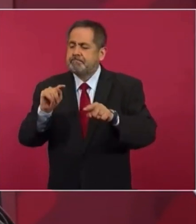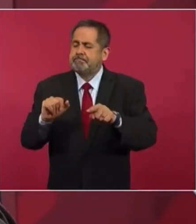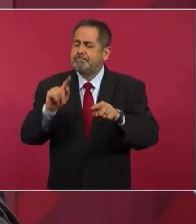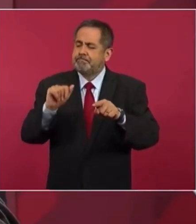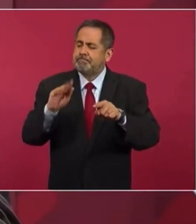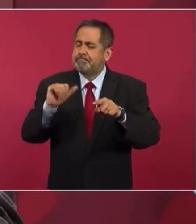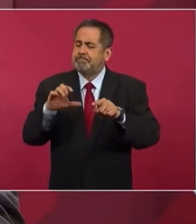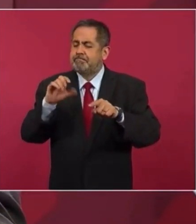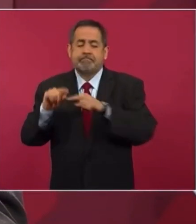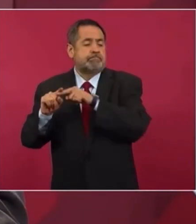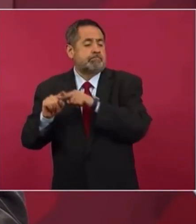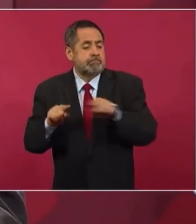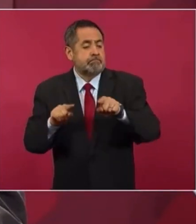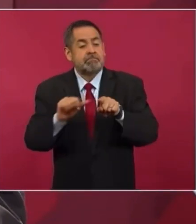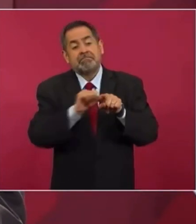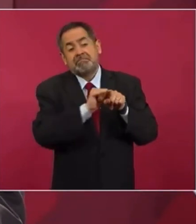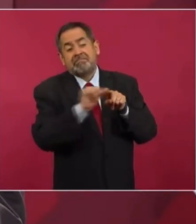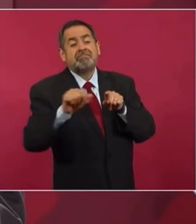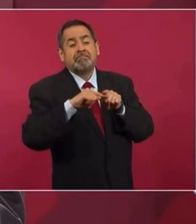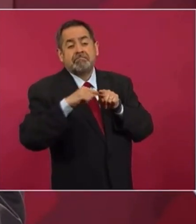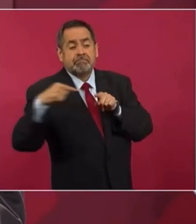hasta Los Pinos.